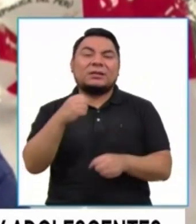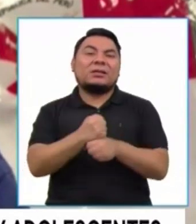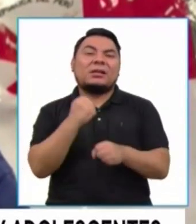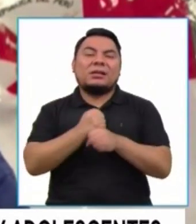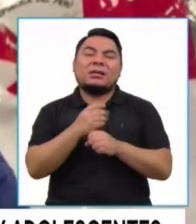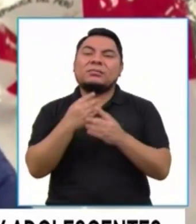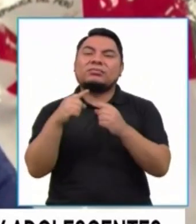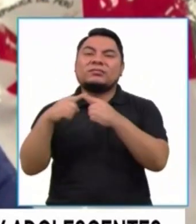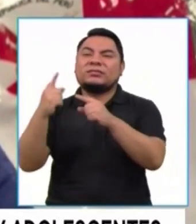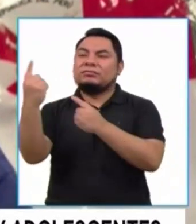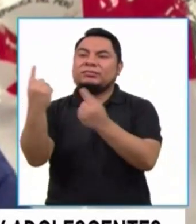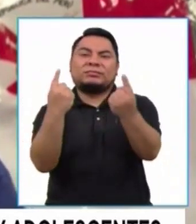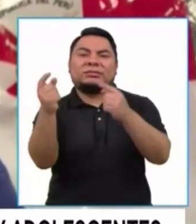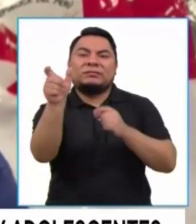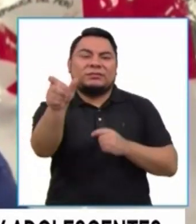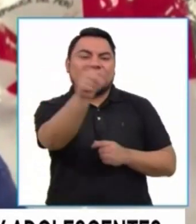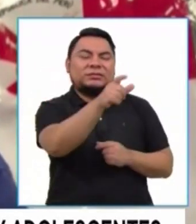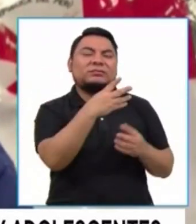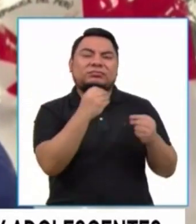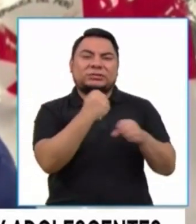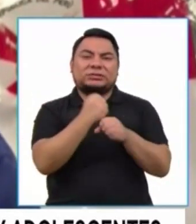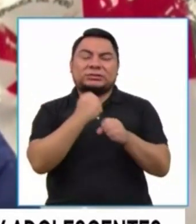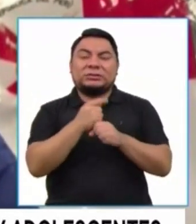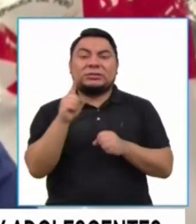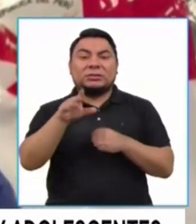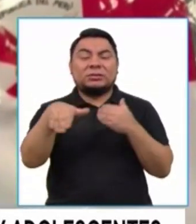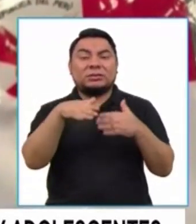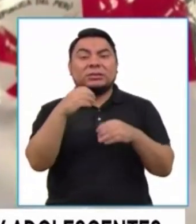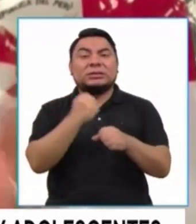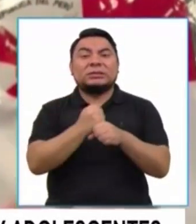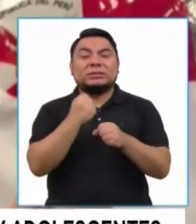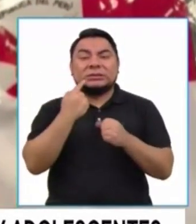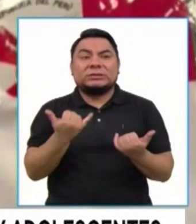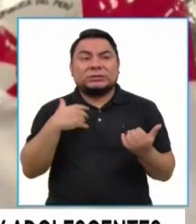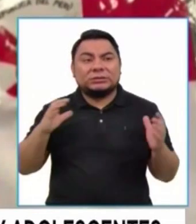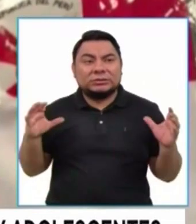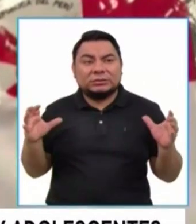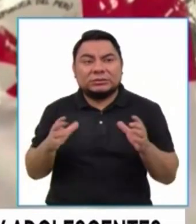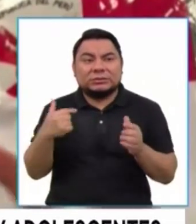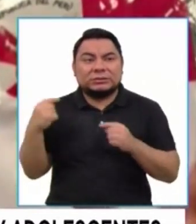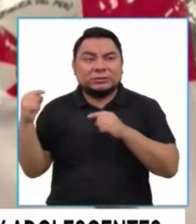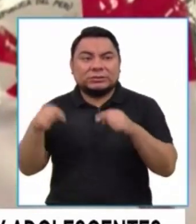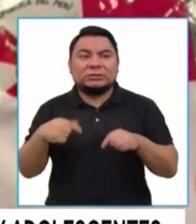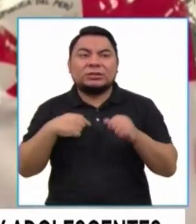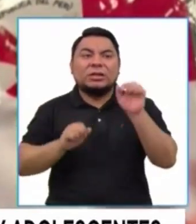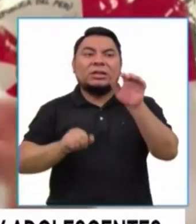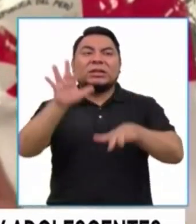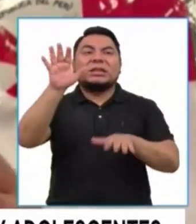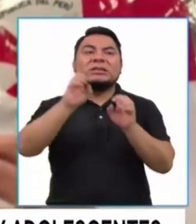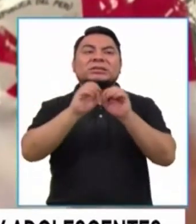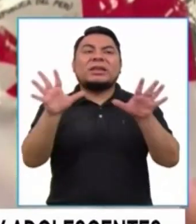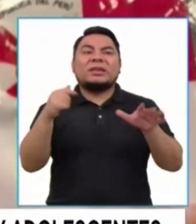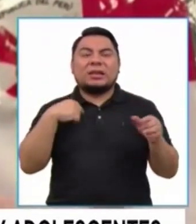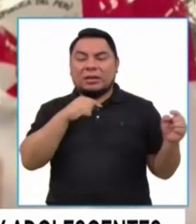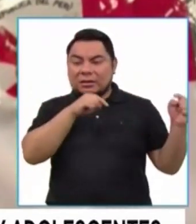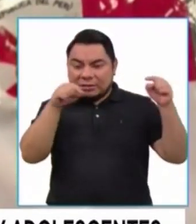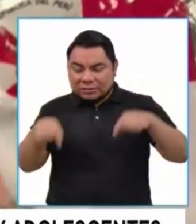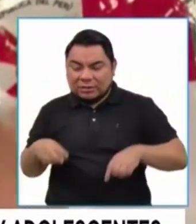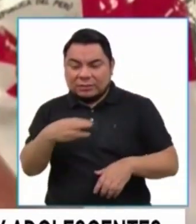multisectorial. Los trapitos se la van en casa. Déjame estar con 15 días. Vamos a